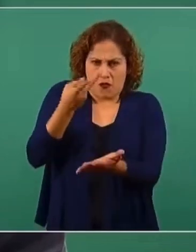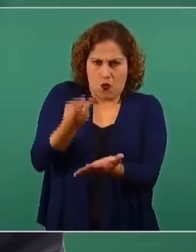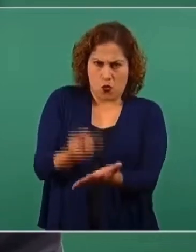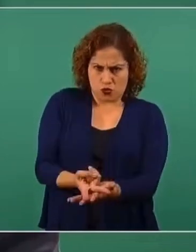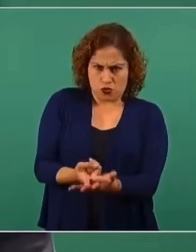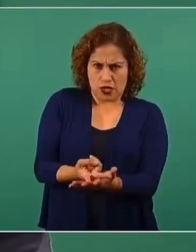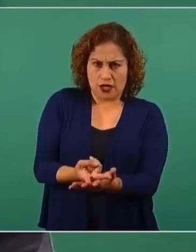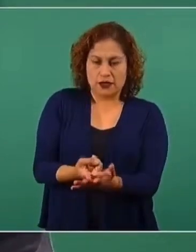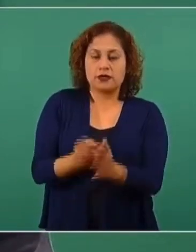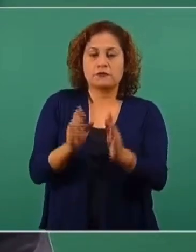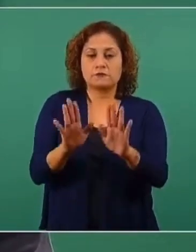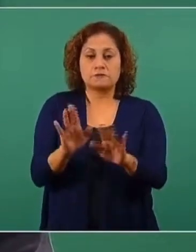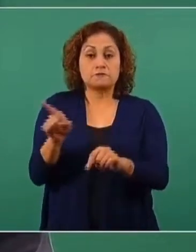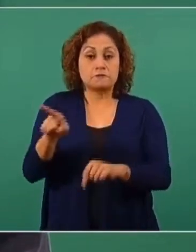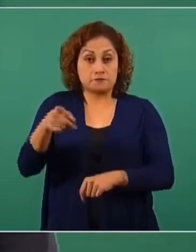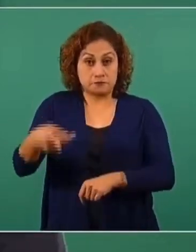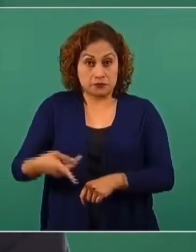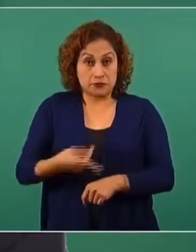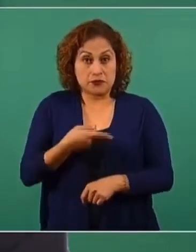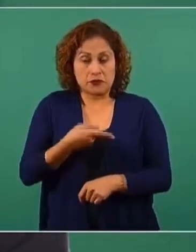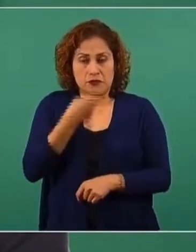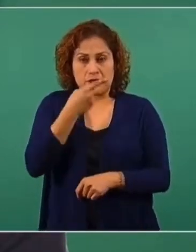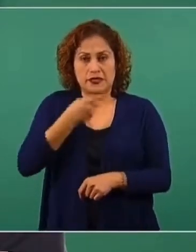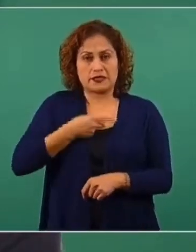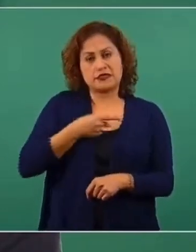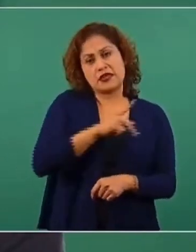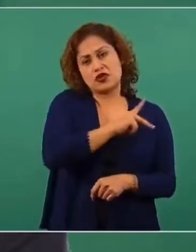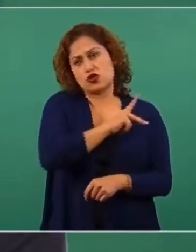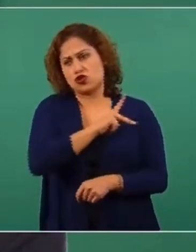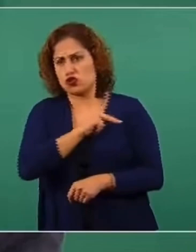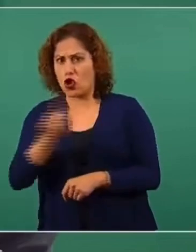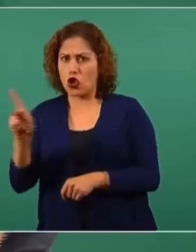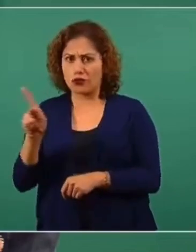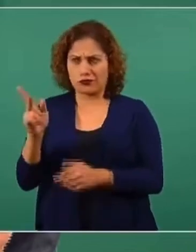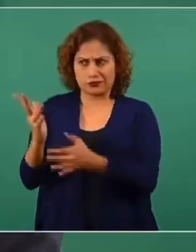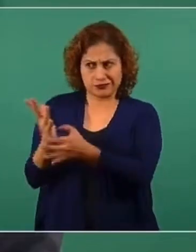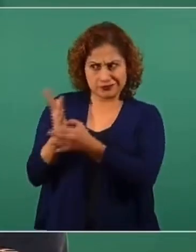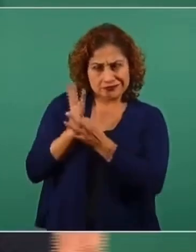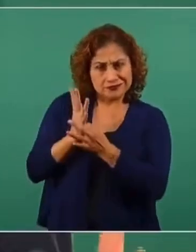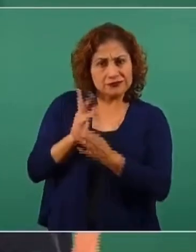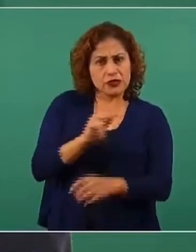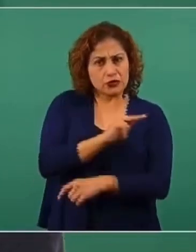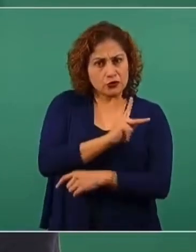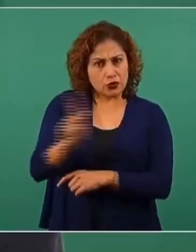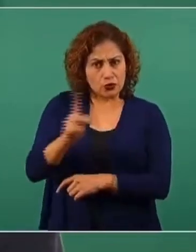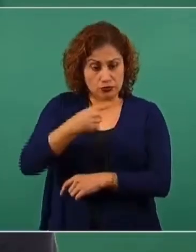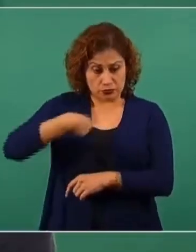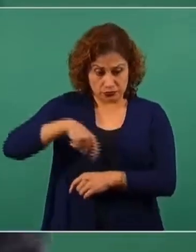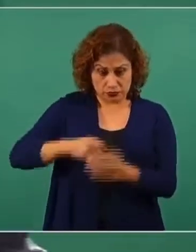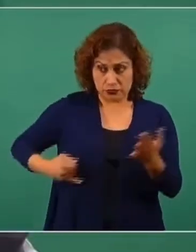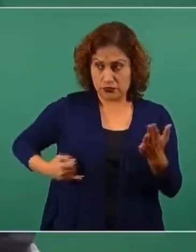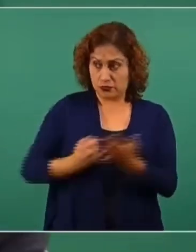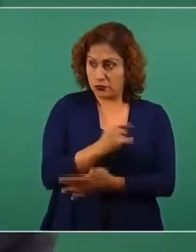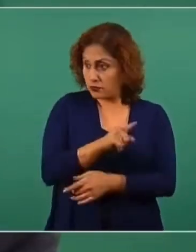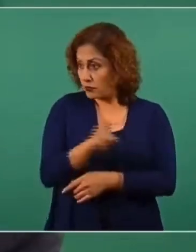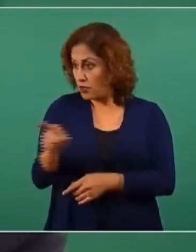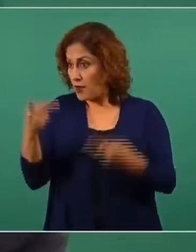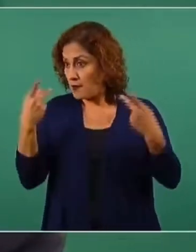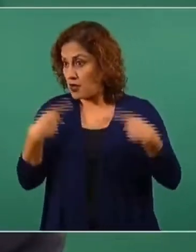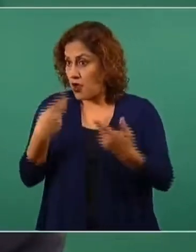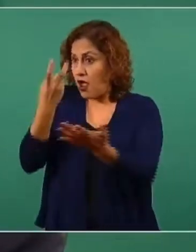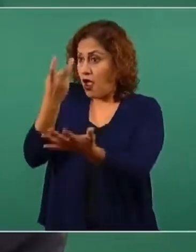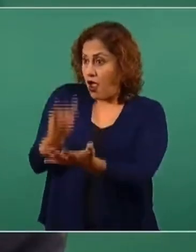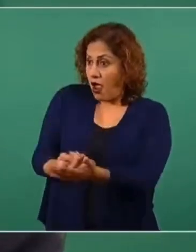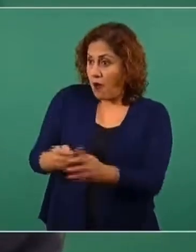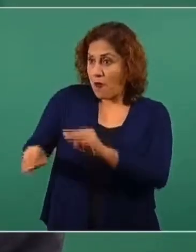La manera en que lo formuló parecía una generalización, parecía como que era una decisión no vacunar a personas postradas. Y su ejemplo era el Estado de